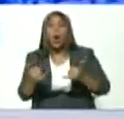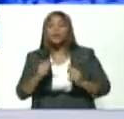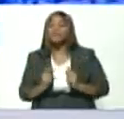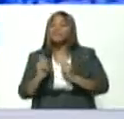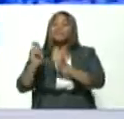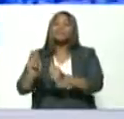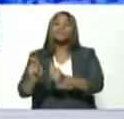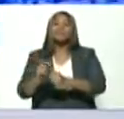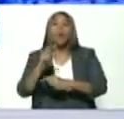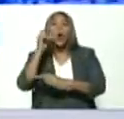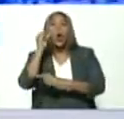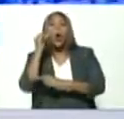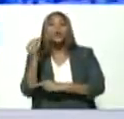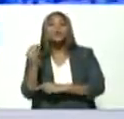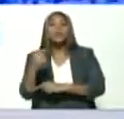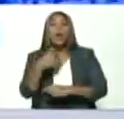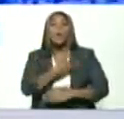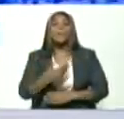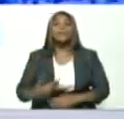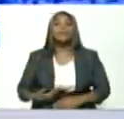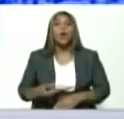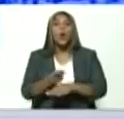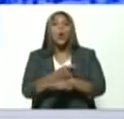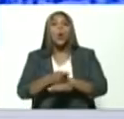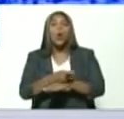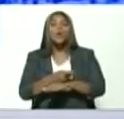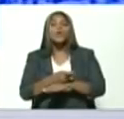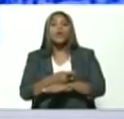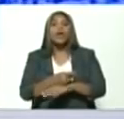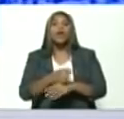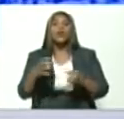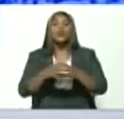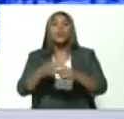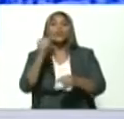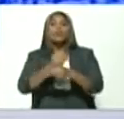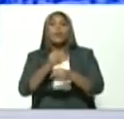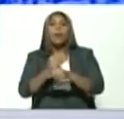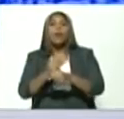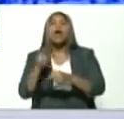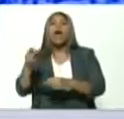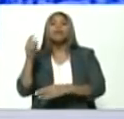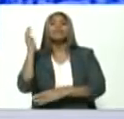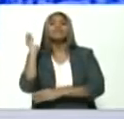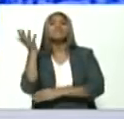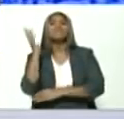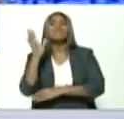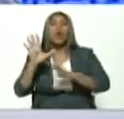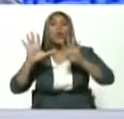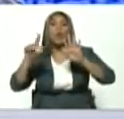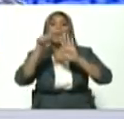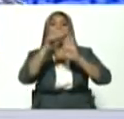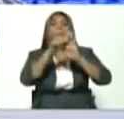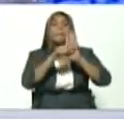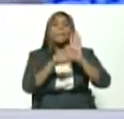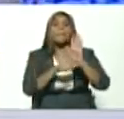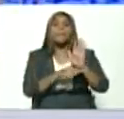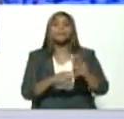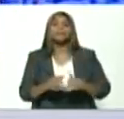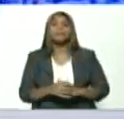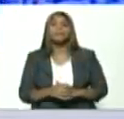del consejo presidencial de gobierno de la clase obrera para que nos exponga los nueve puntos que